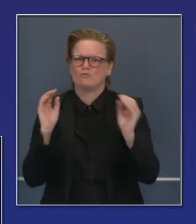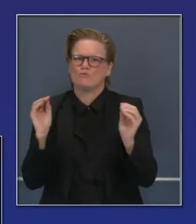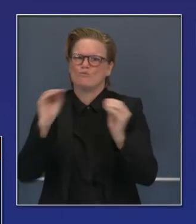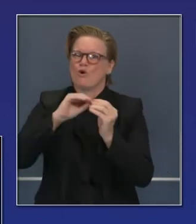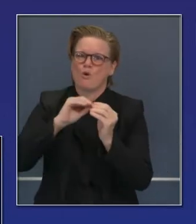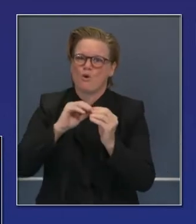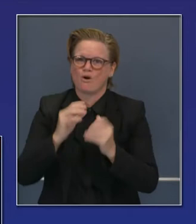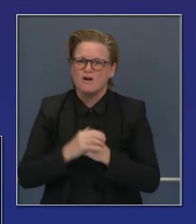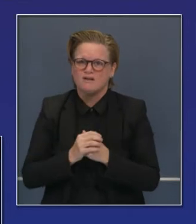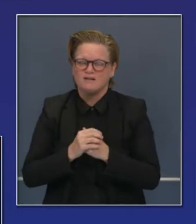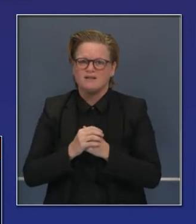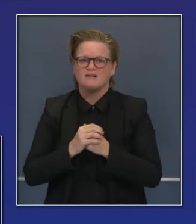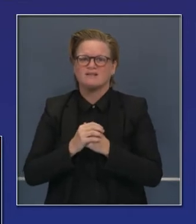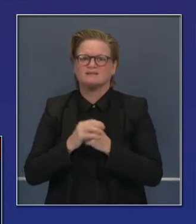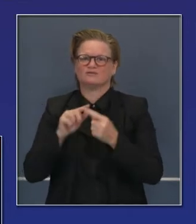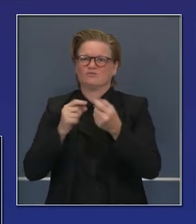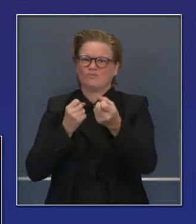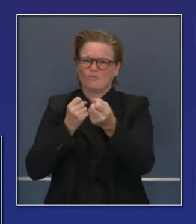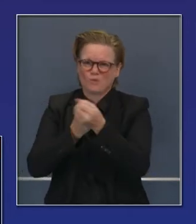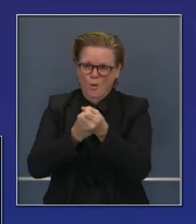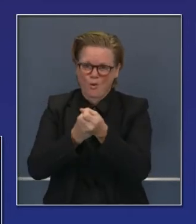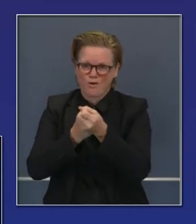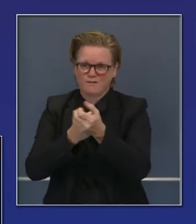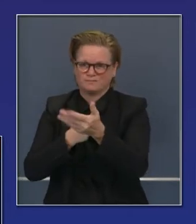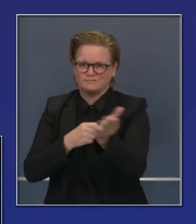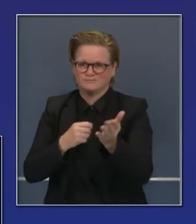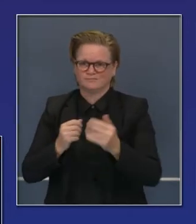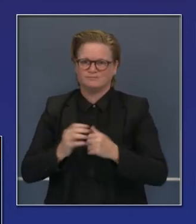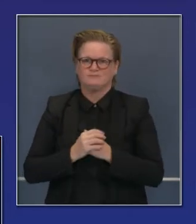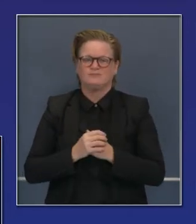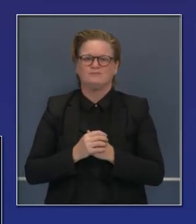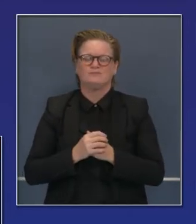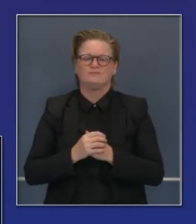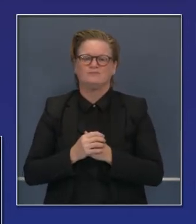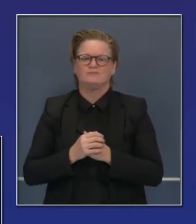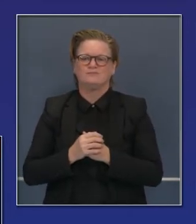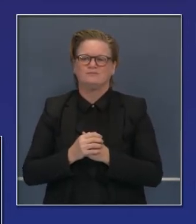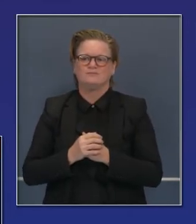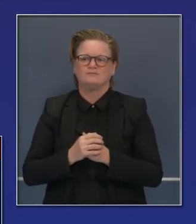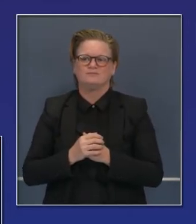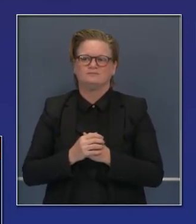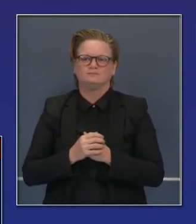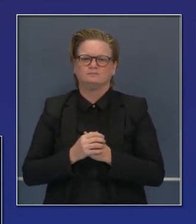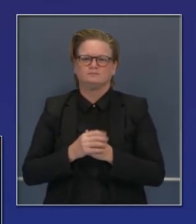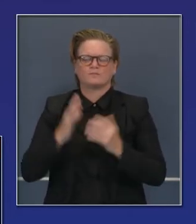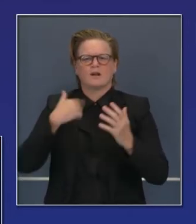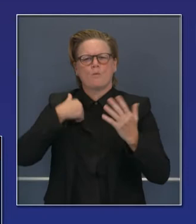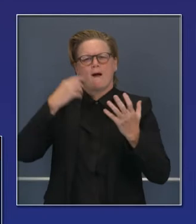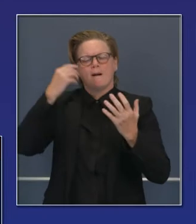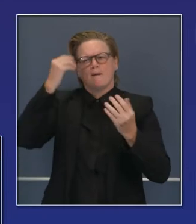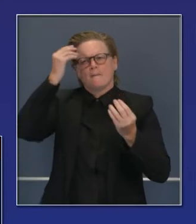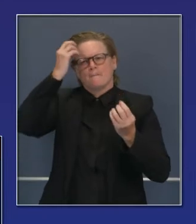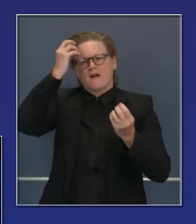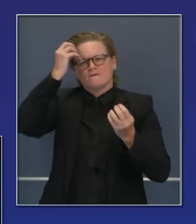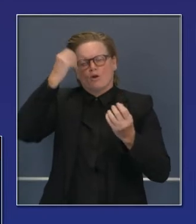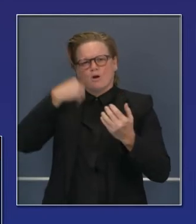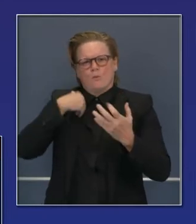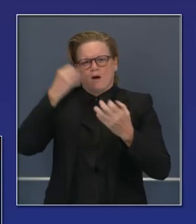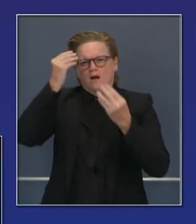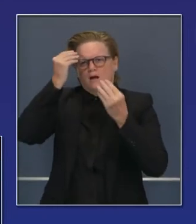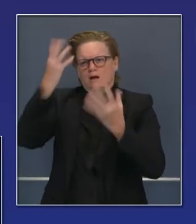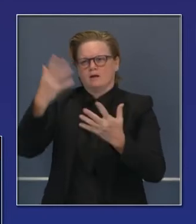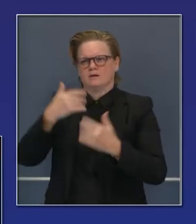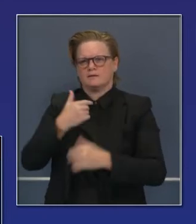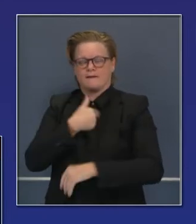comprometidos a hacerlo. Y también estoy percatado, consciente de esto y quiero que esto termine con